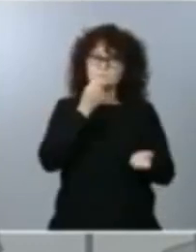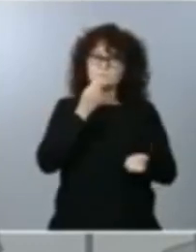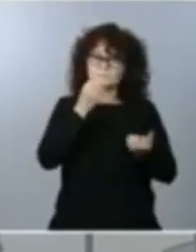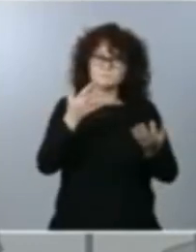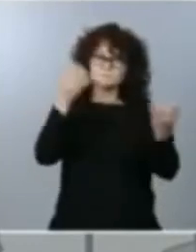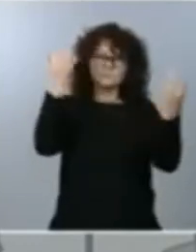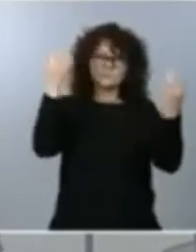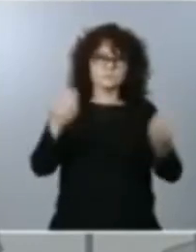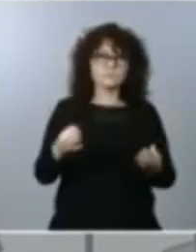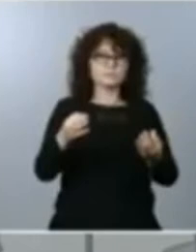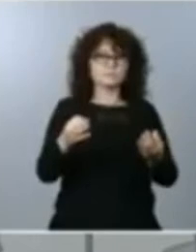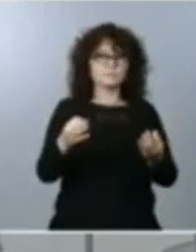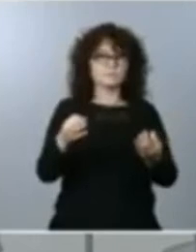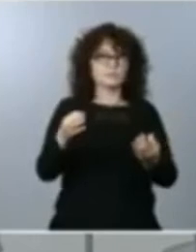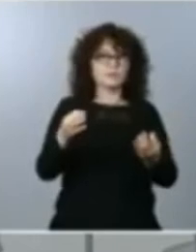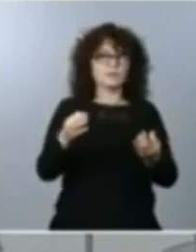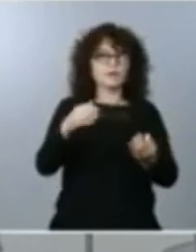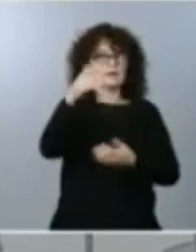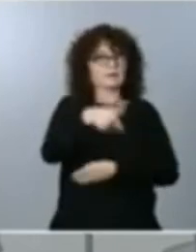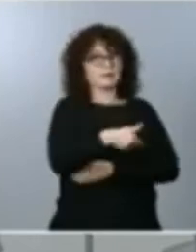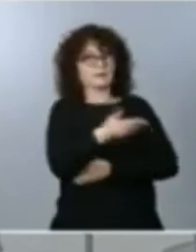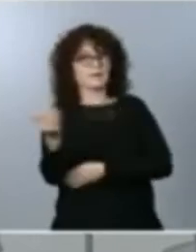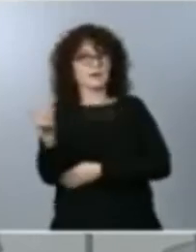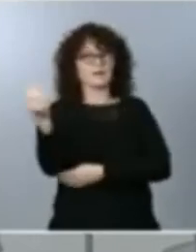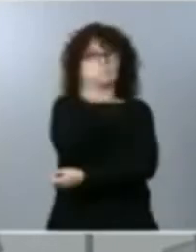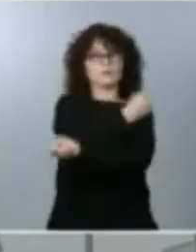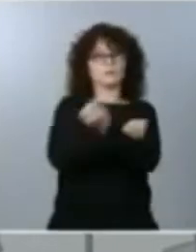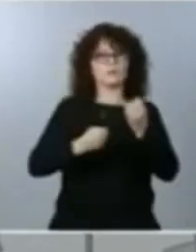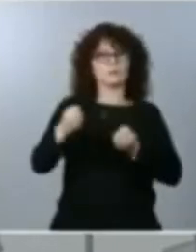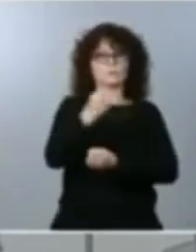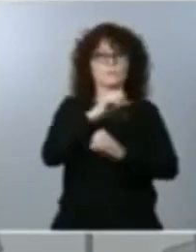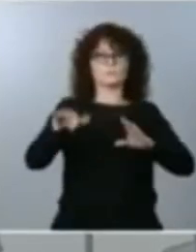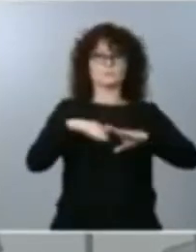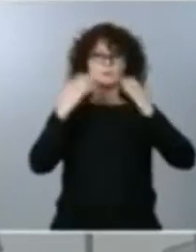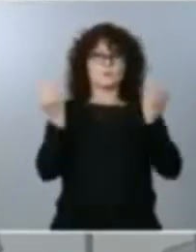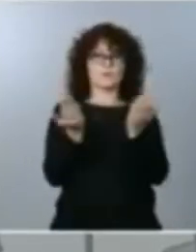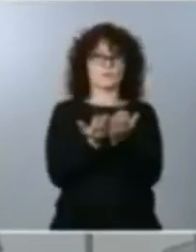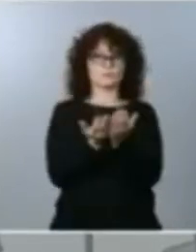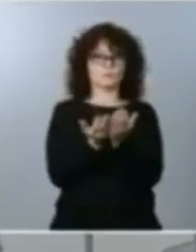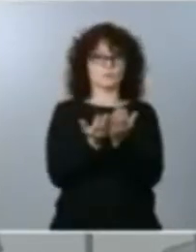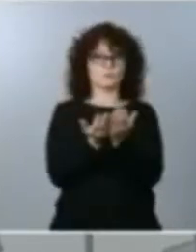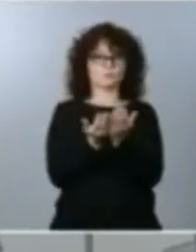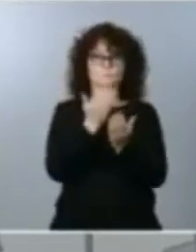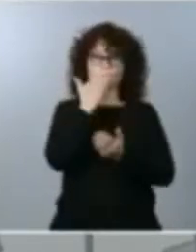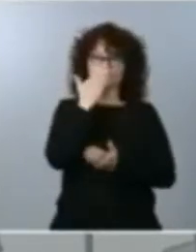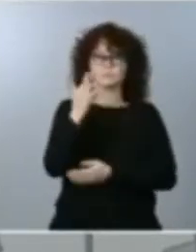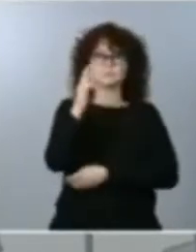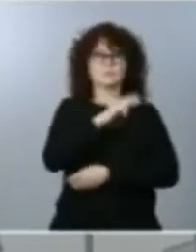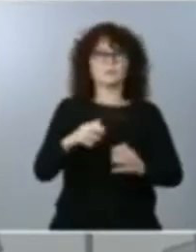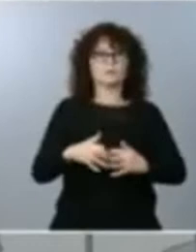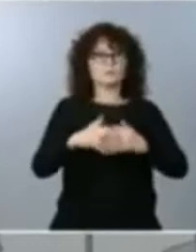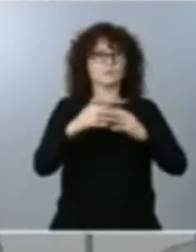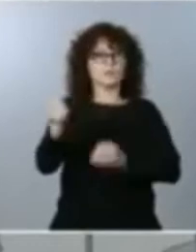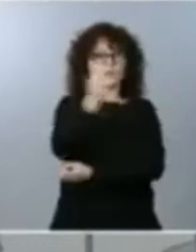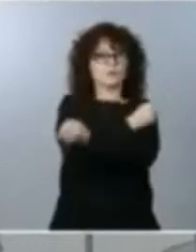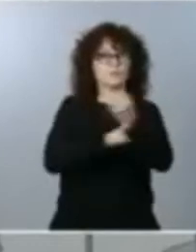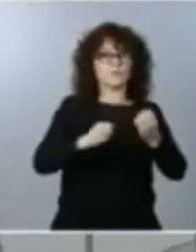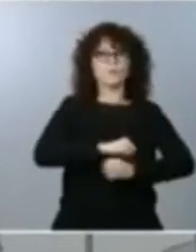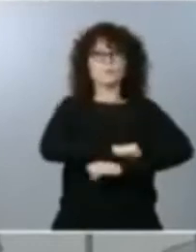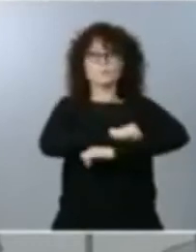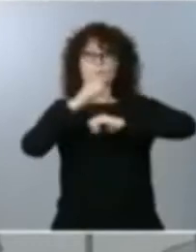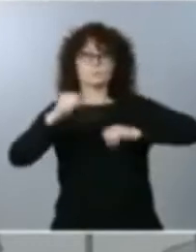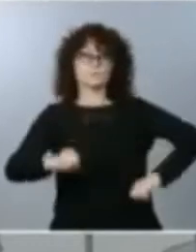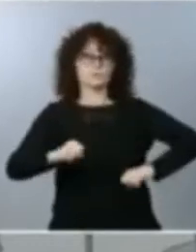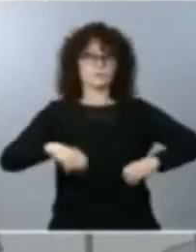el compromiso del conjunto de las economías del mundo con una recuperación económica que tiene que ser fuerte, inclusiva, sostenible,